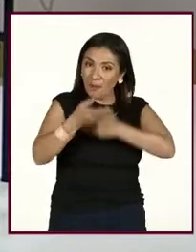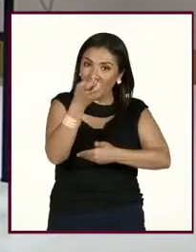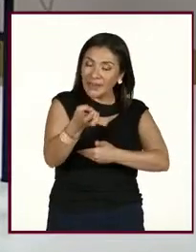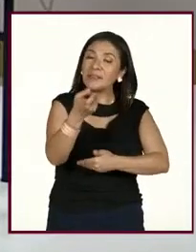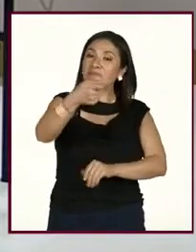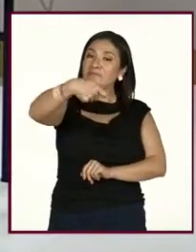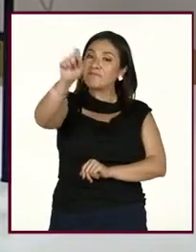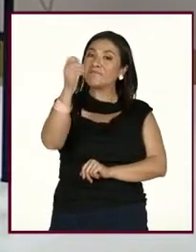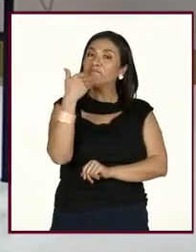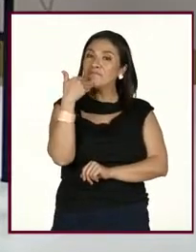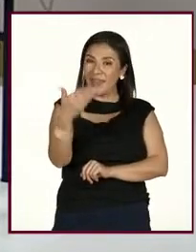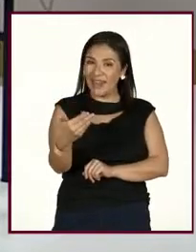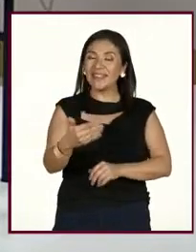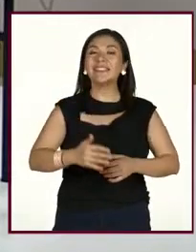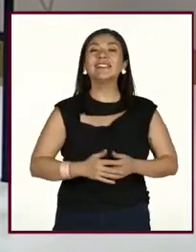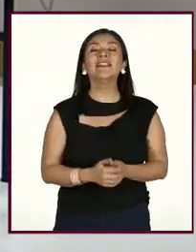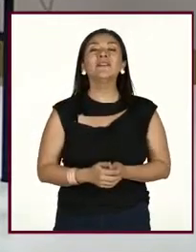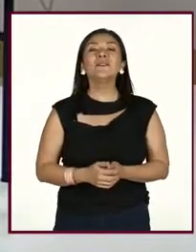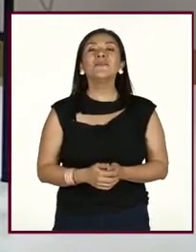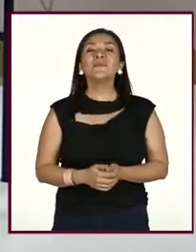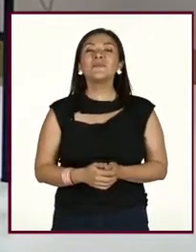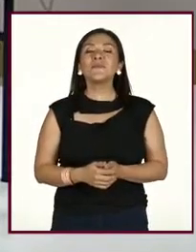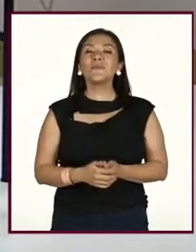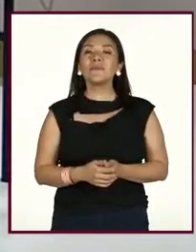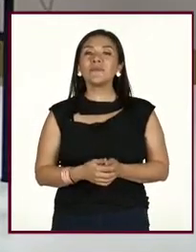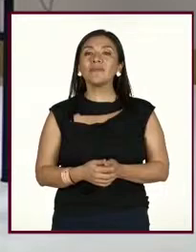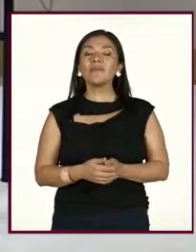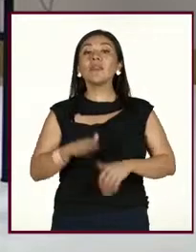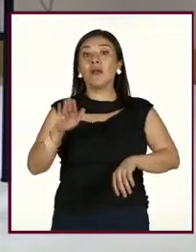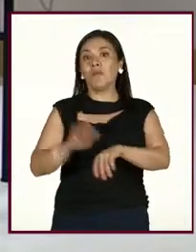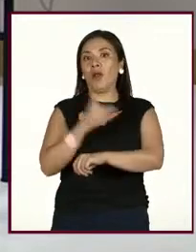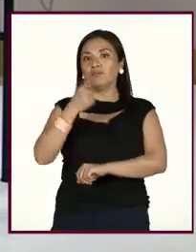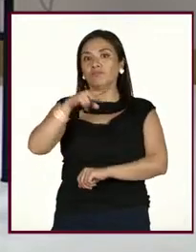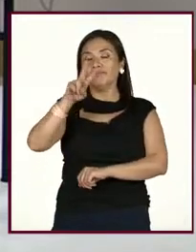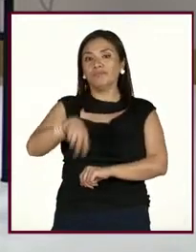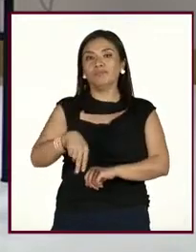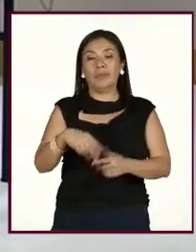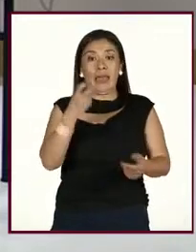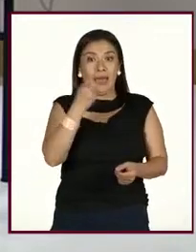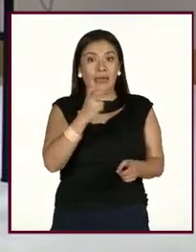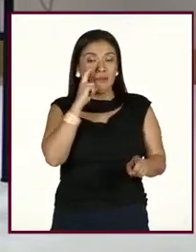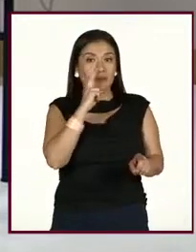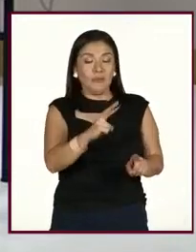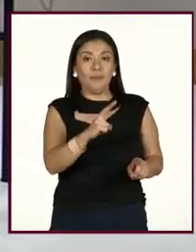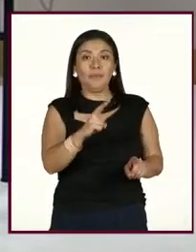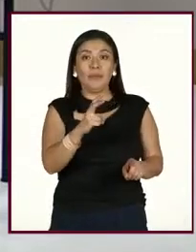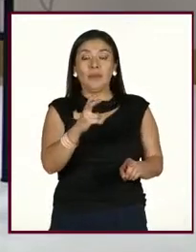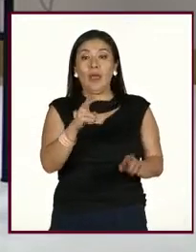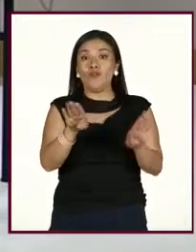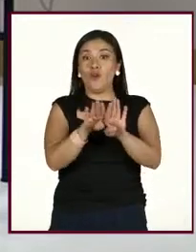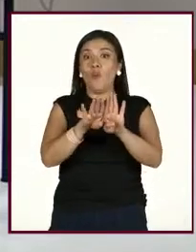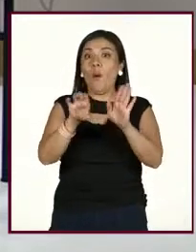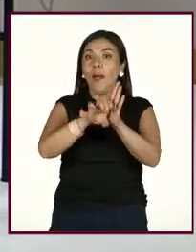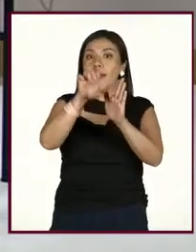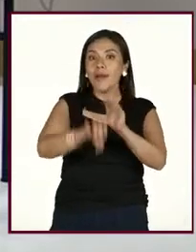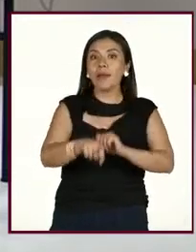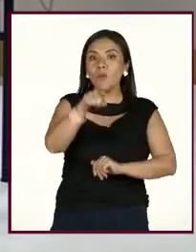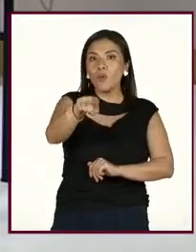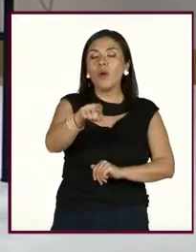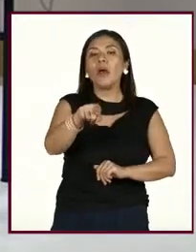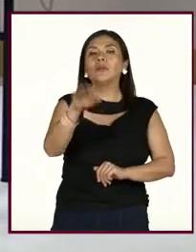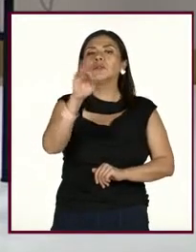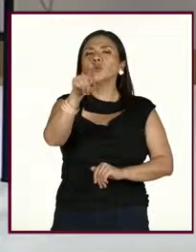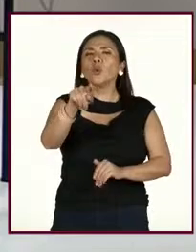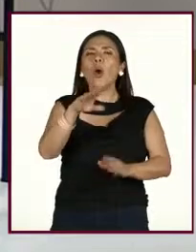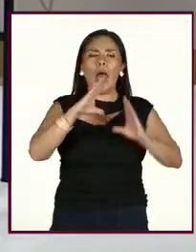Palomino. Claudia, que nos comparte esto. Porque aquí vemos, o justamente es un ejemplo, vemos como si se